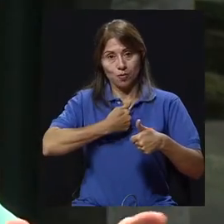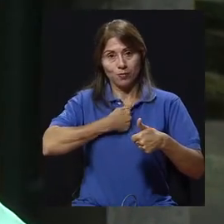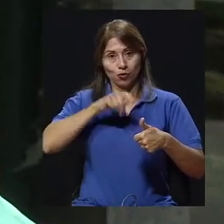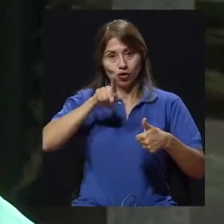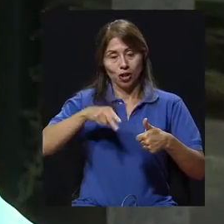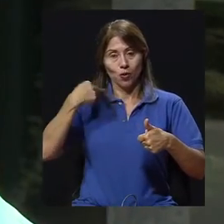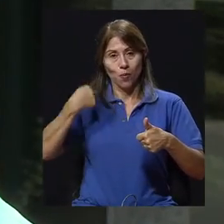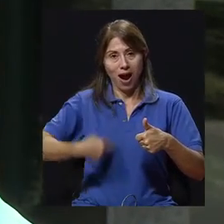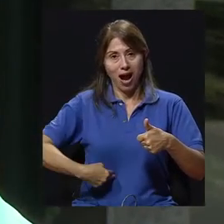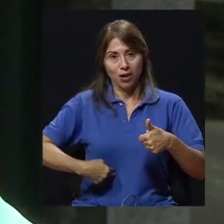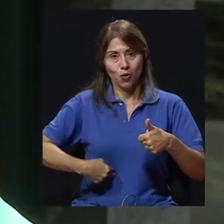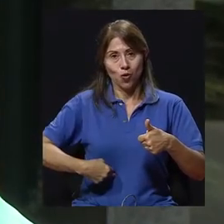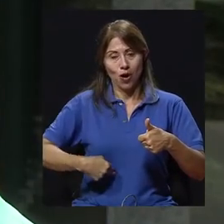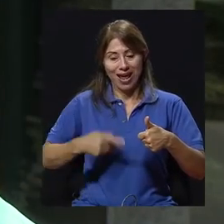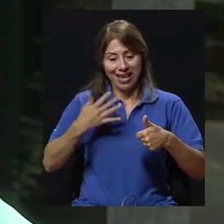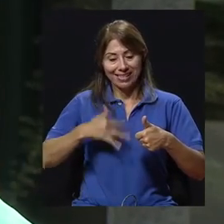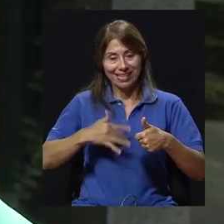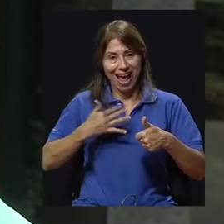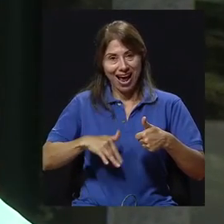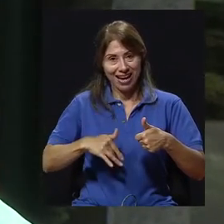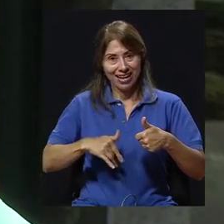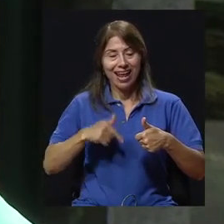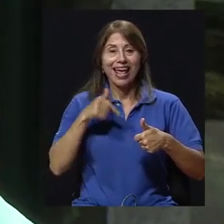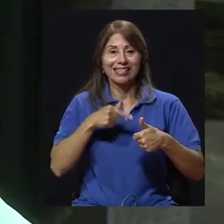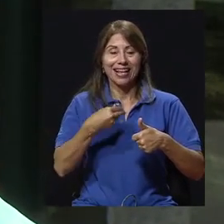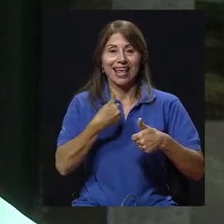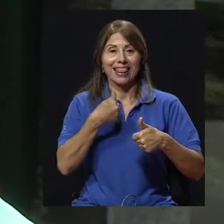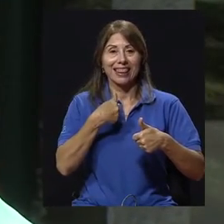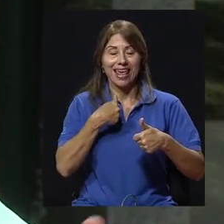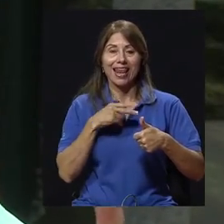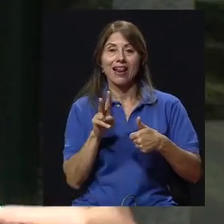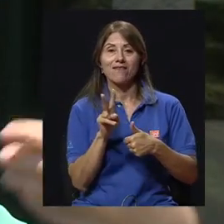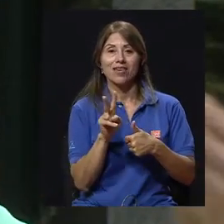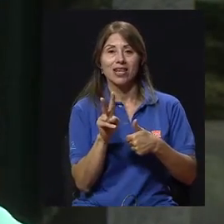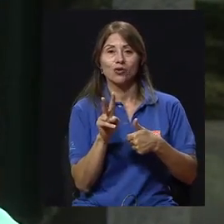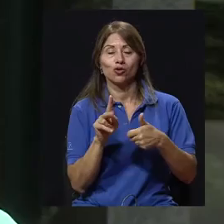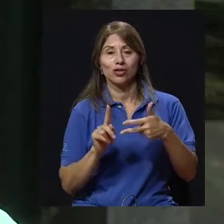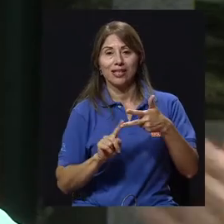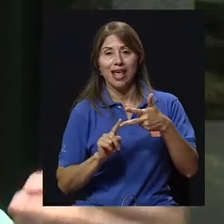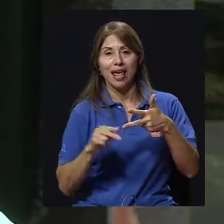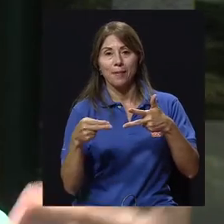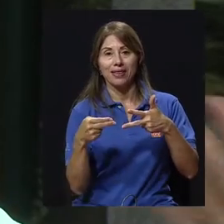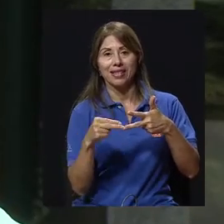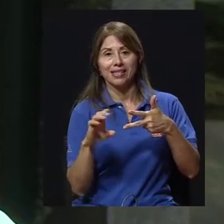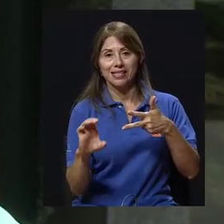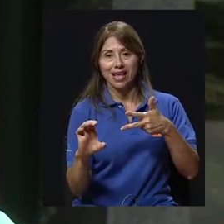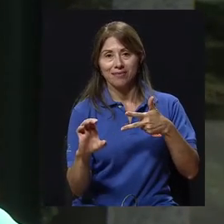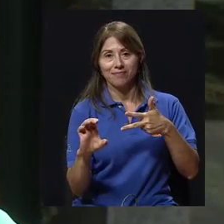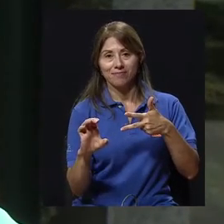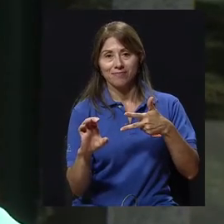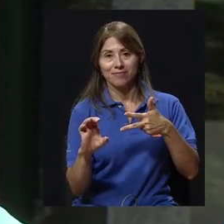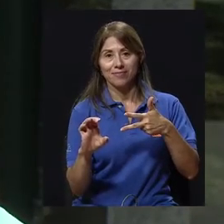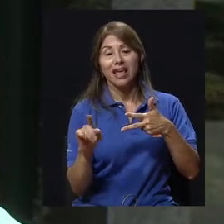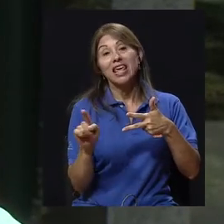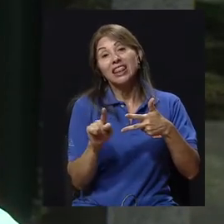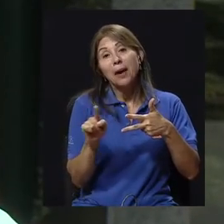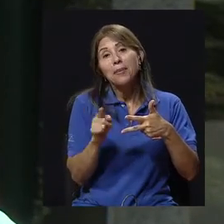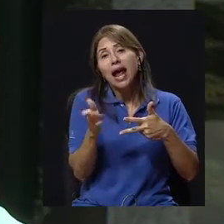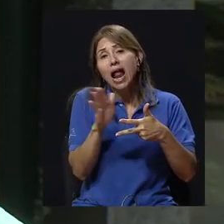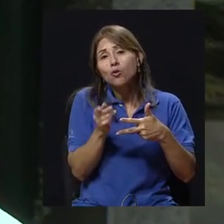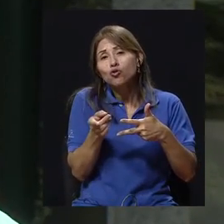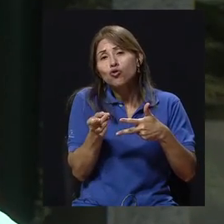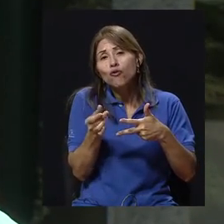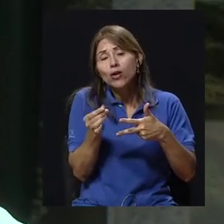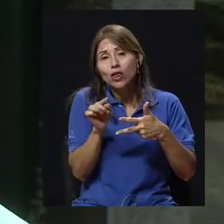la sangre, el virus de la hepatitis C, y fluidos también en el caso de la hepatitis B,